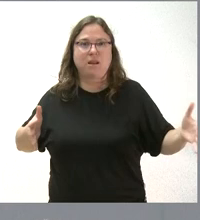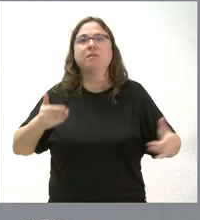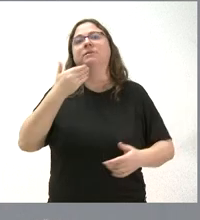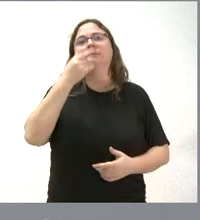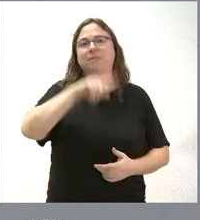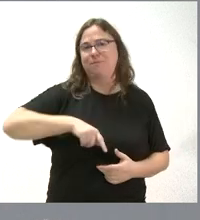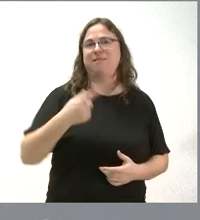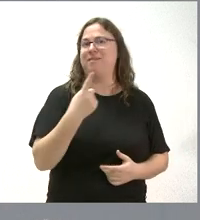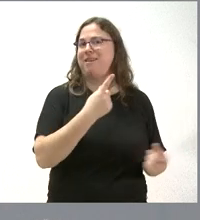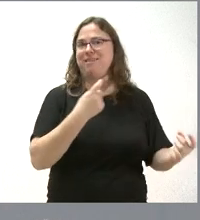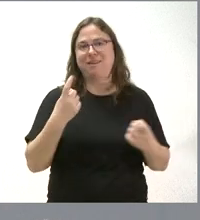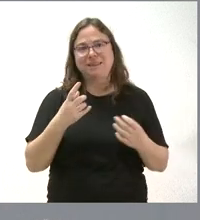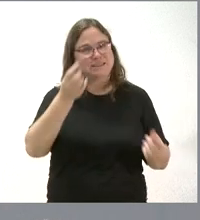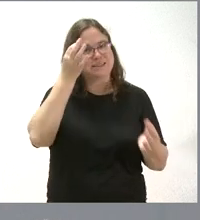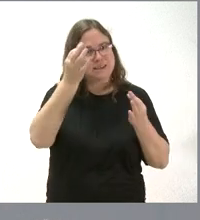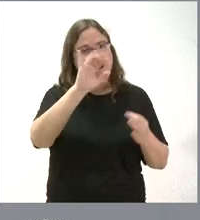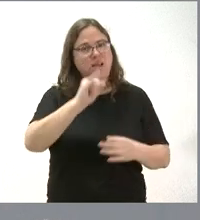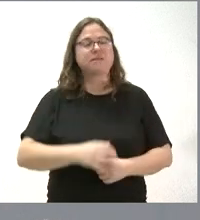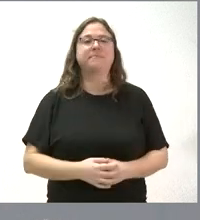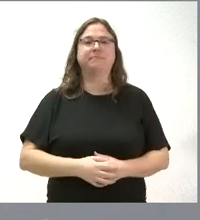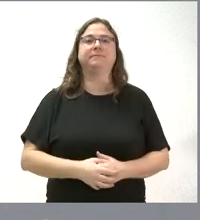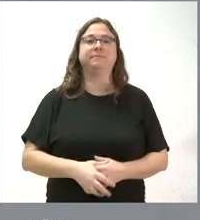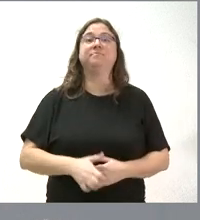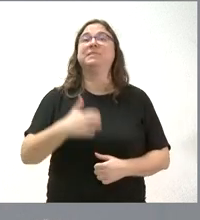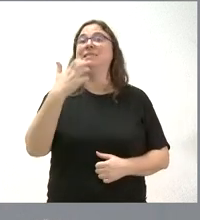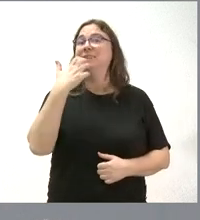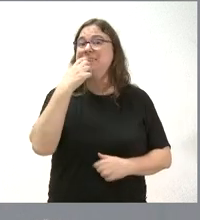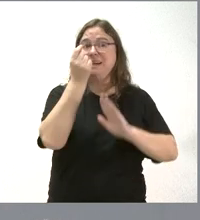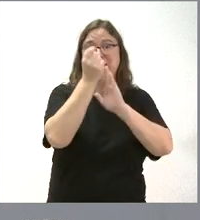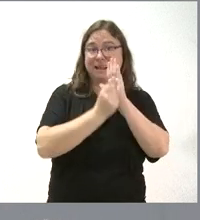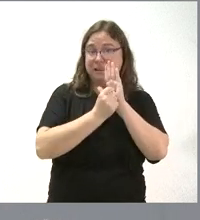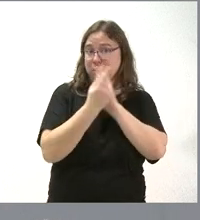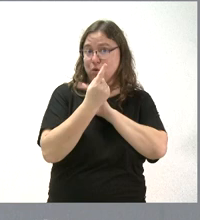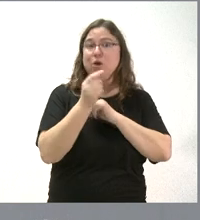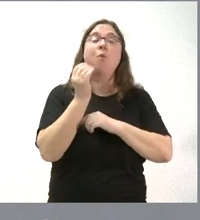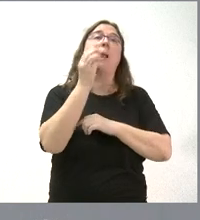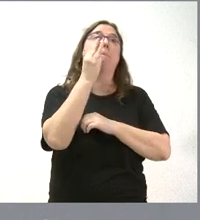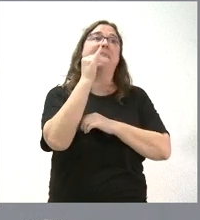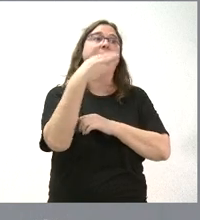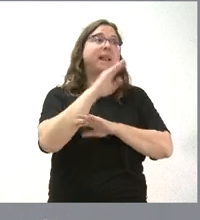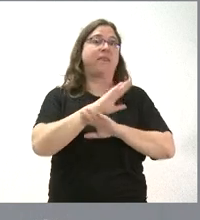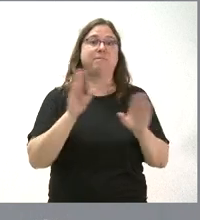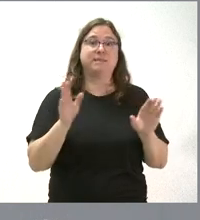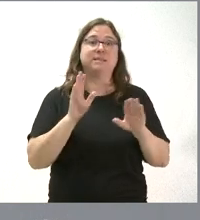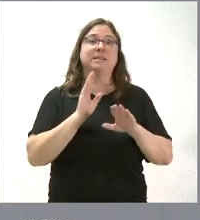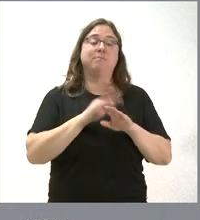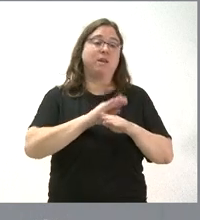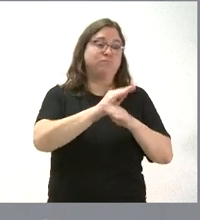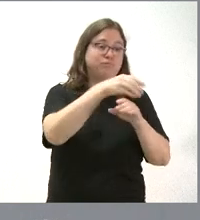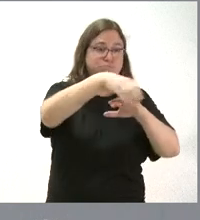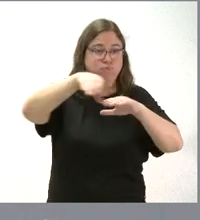tenemos necesidades muy concretas y muy precisas. Y si el único criterio para distribuir inversiones es el PIB, si el único criterio para distribuir